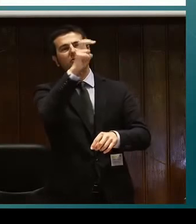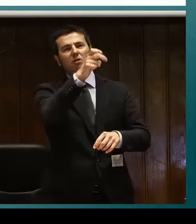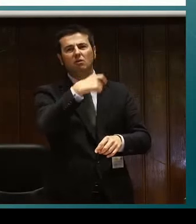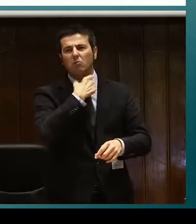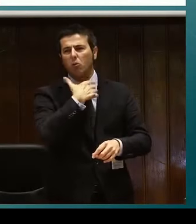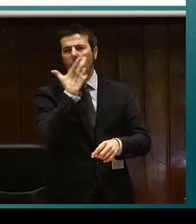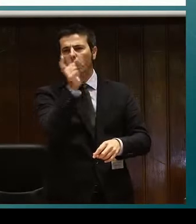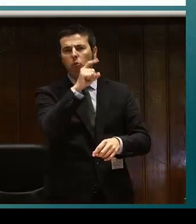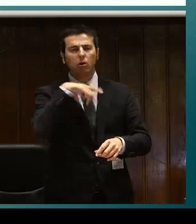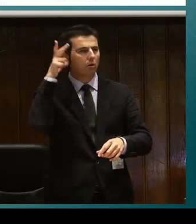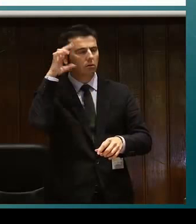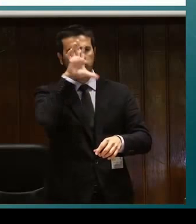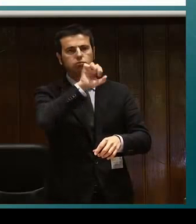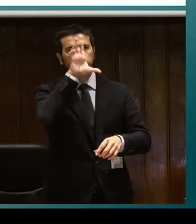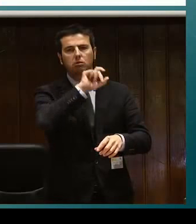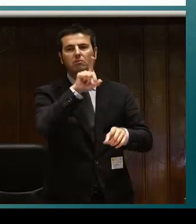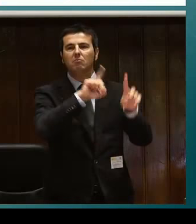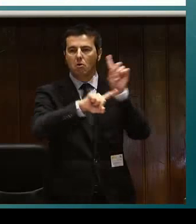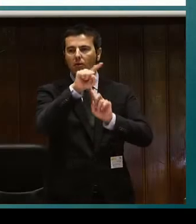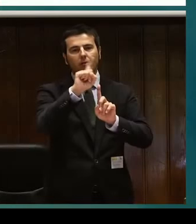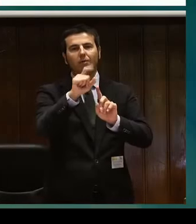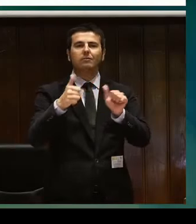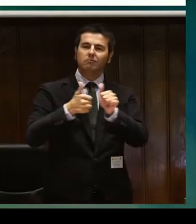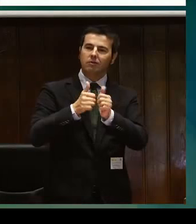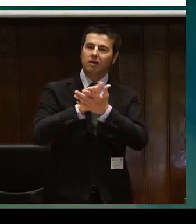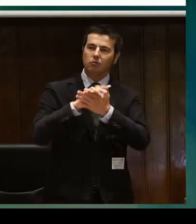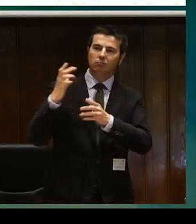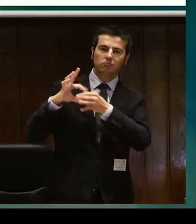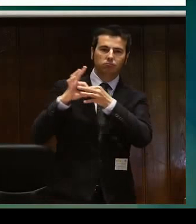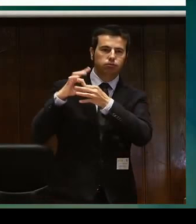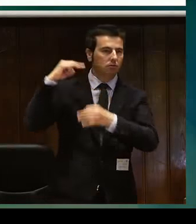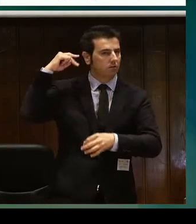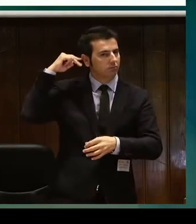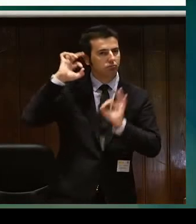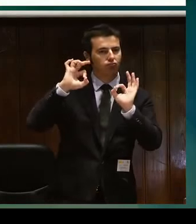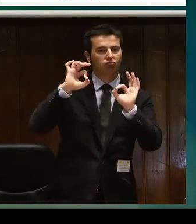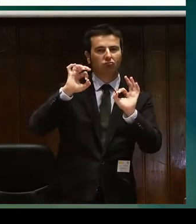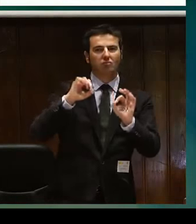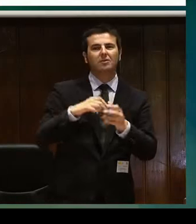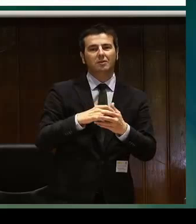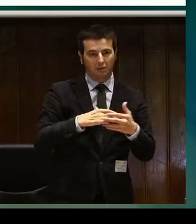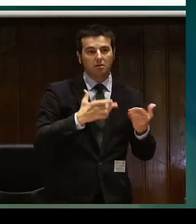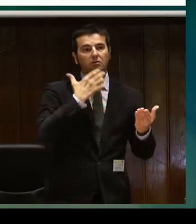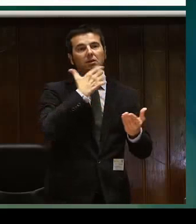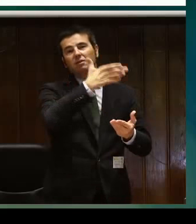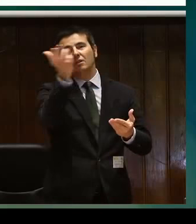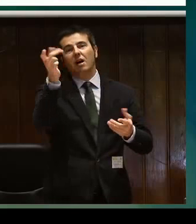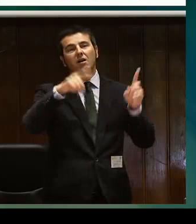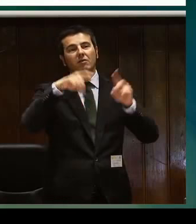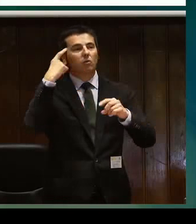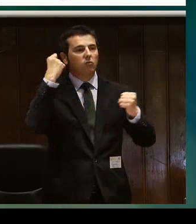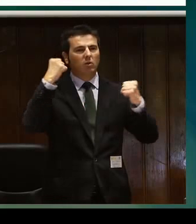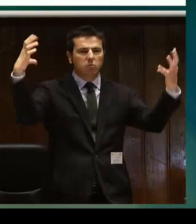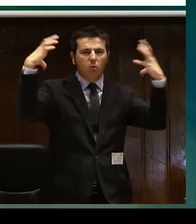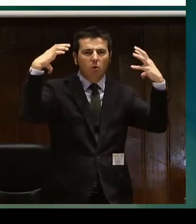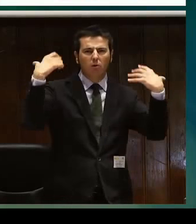problemas de entendimiento y que si el interlocutor está lejos o no se le oye bien, no pueden escucharlo. Entonces, el guía intérprete o el interlocutor se